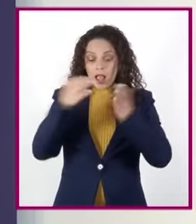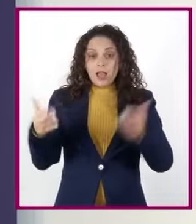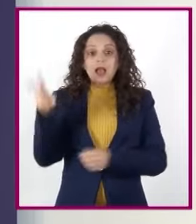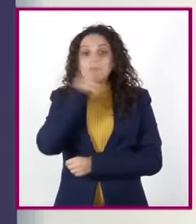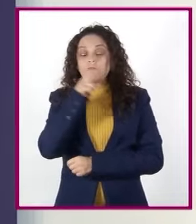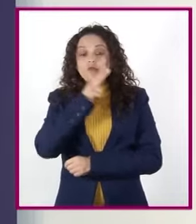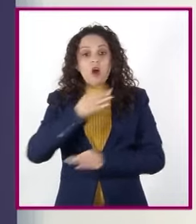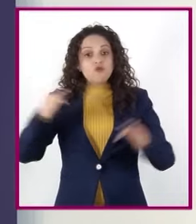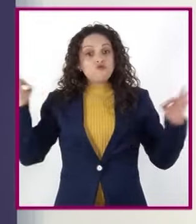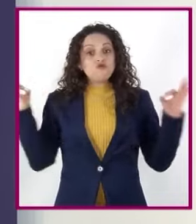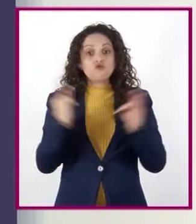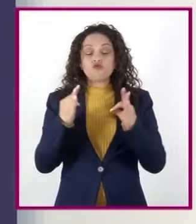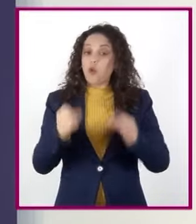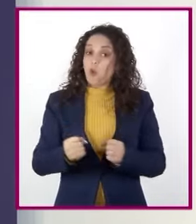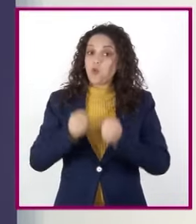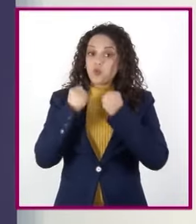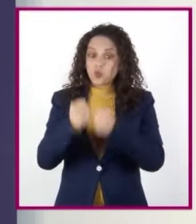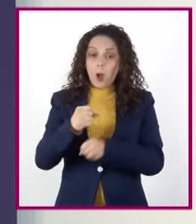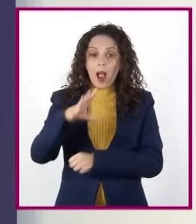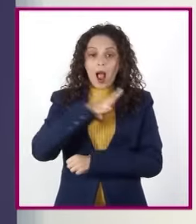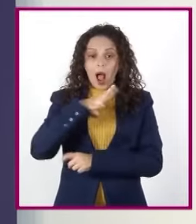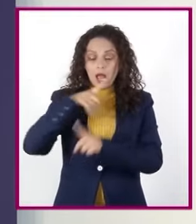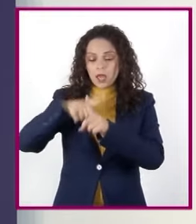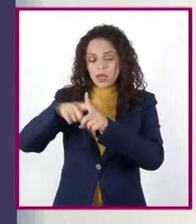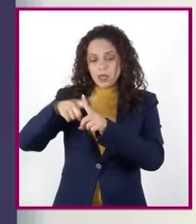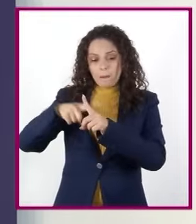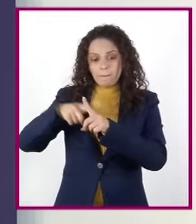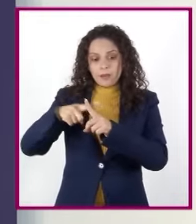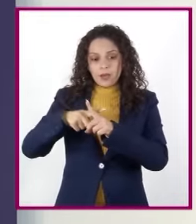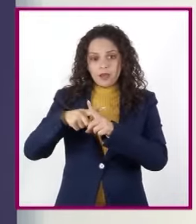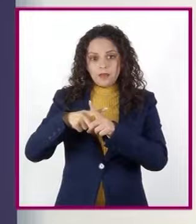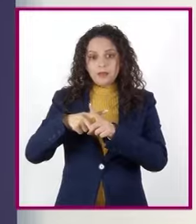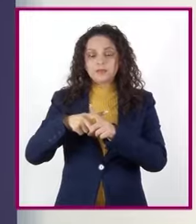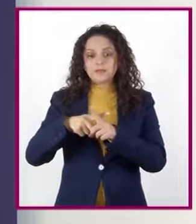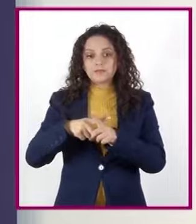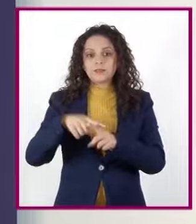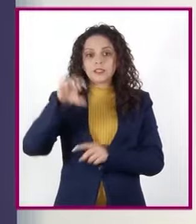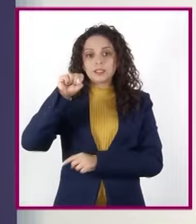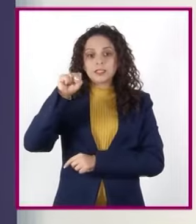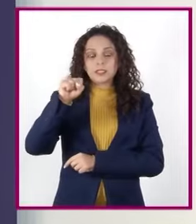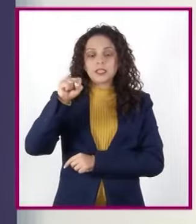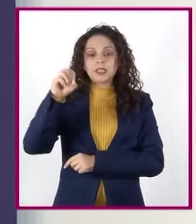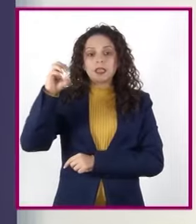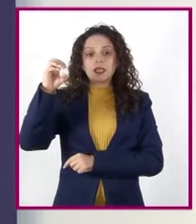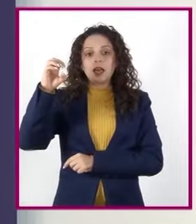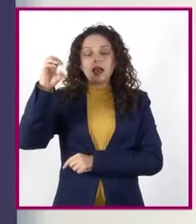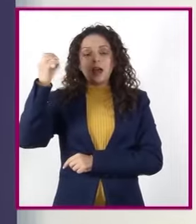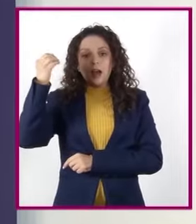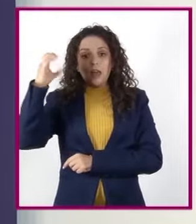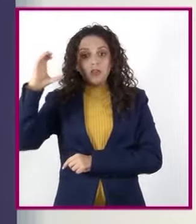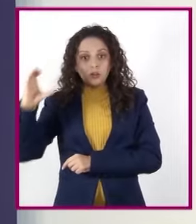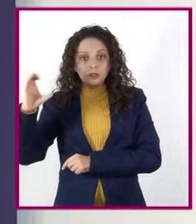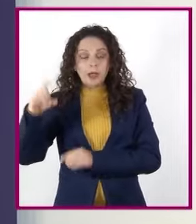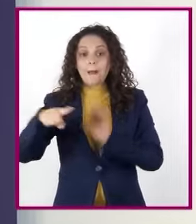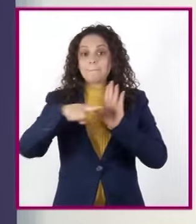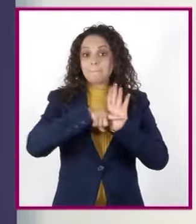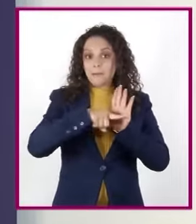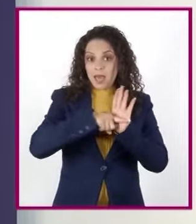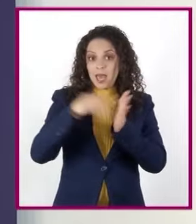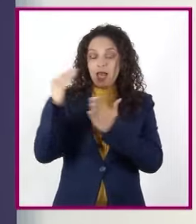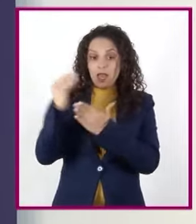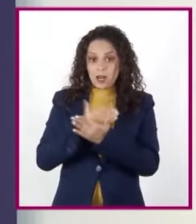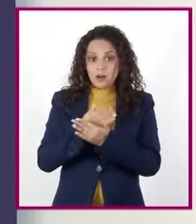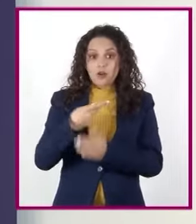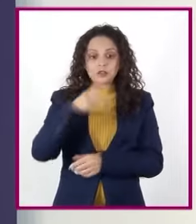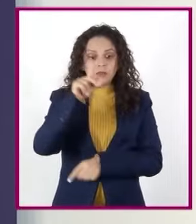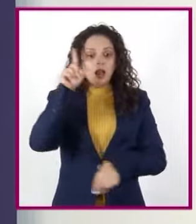denso, que se encuentra a una temperatura de menos 60 grados Celsius, pero varía según la latitud y